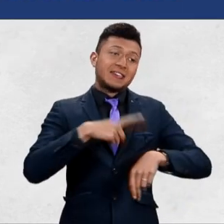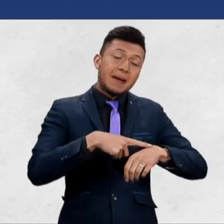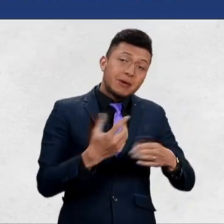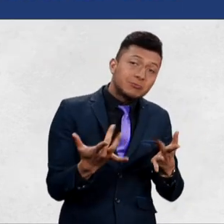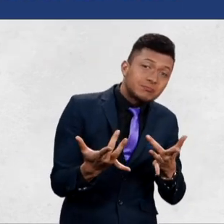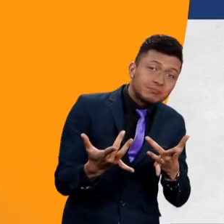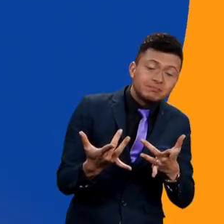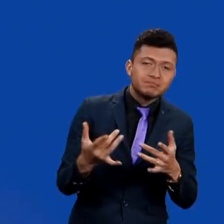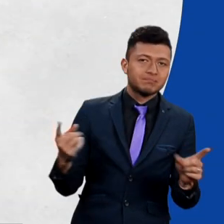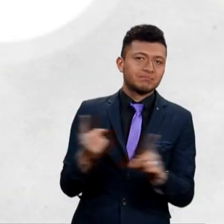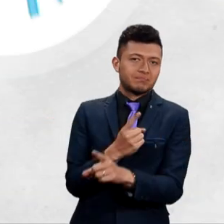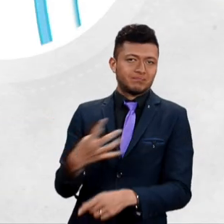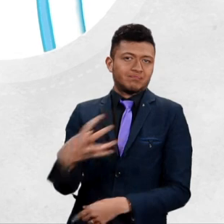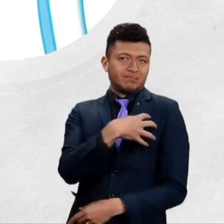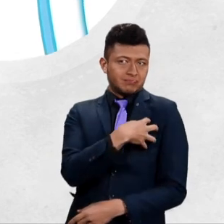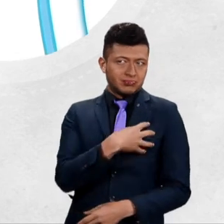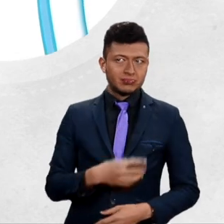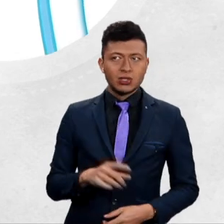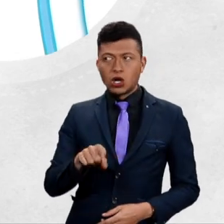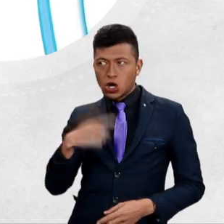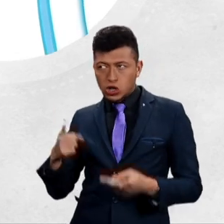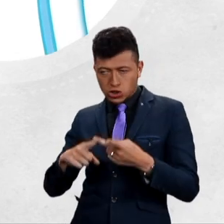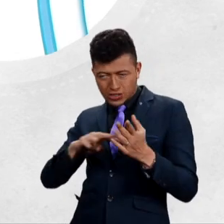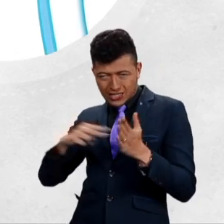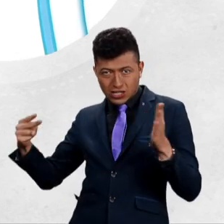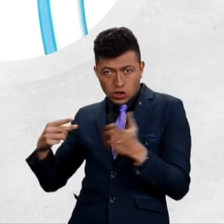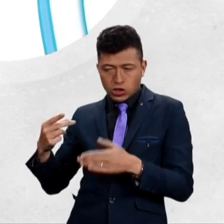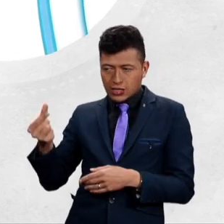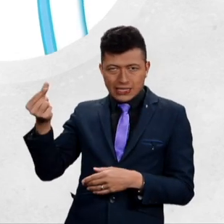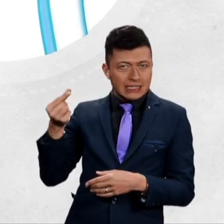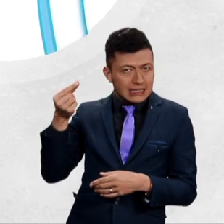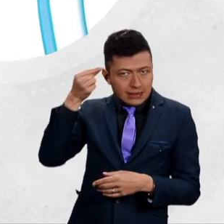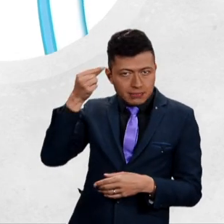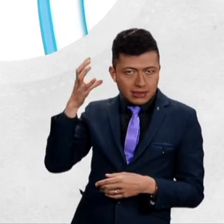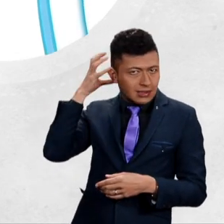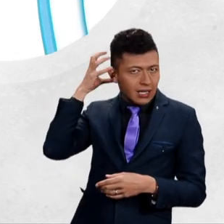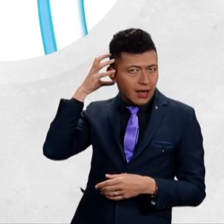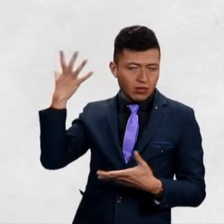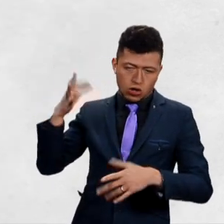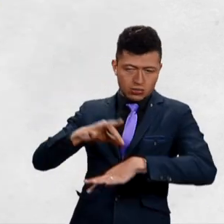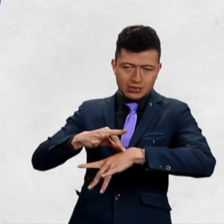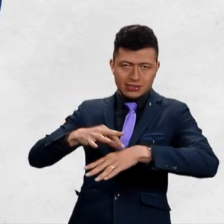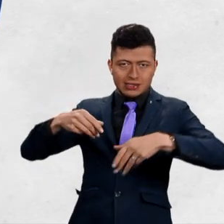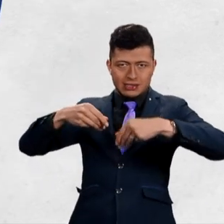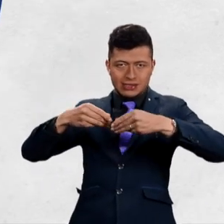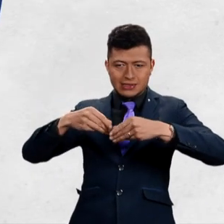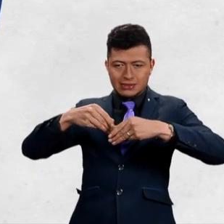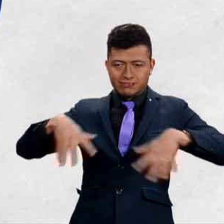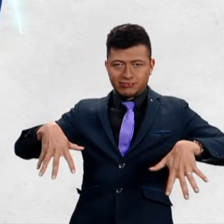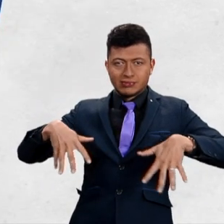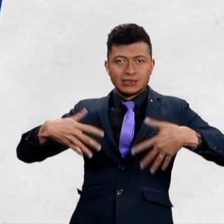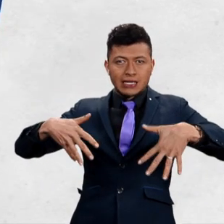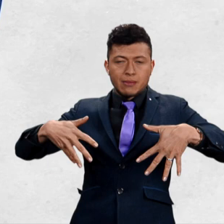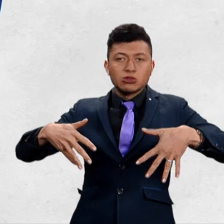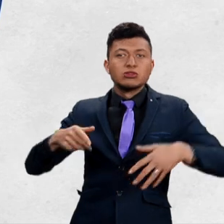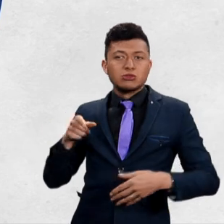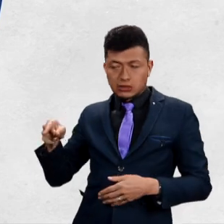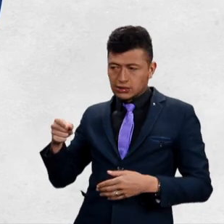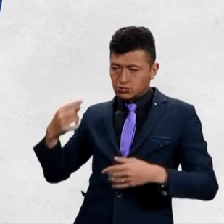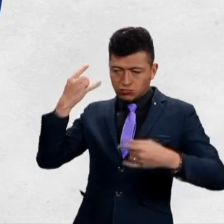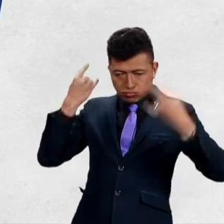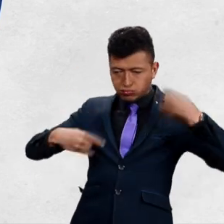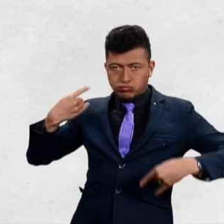estos pacientes. Los implantes neurotecnológicos son chips con sensores que se instalan en el cerebro o en el sistema nervioso y funcionan